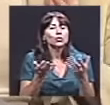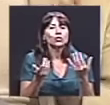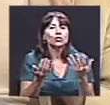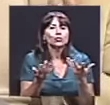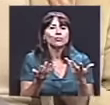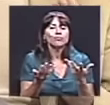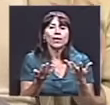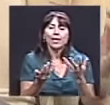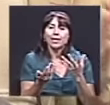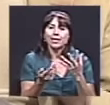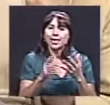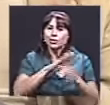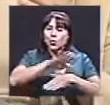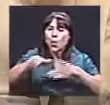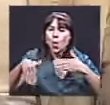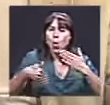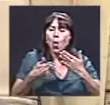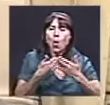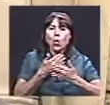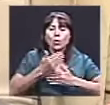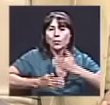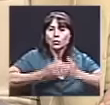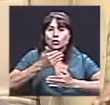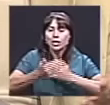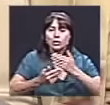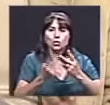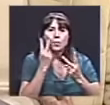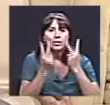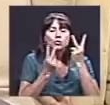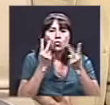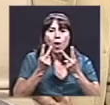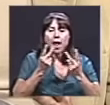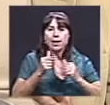rítmicamente todo el proceso visual.